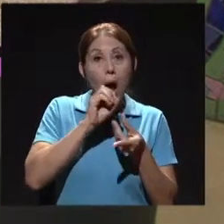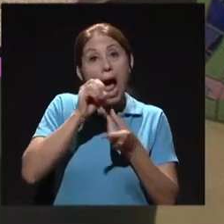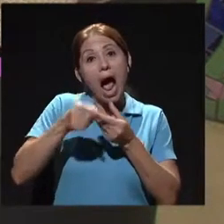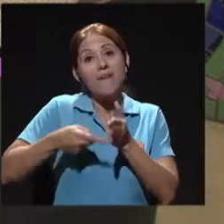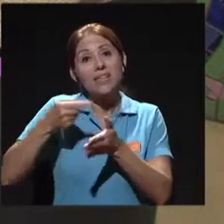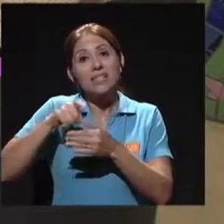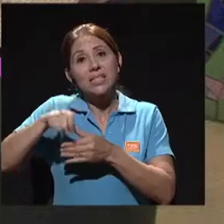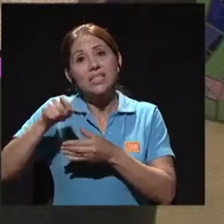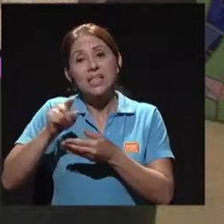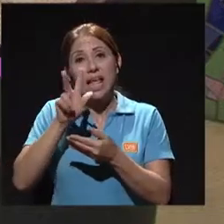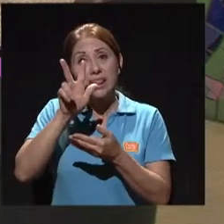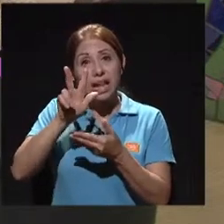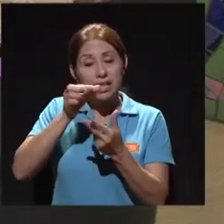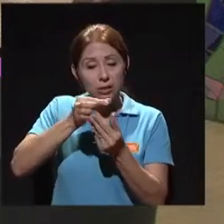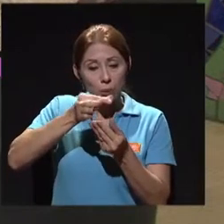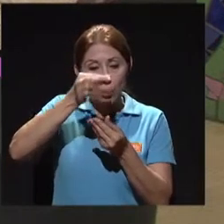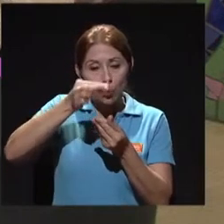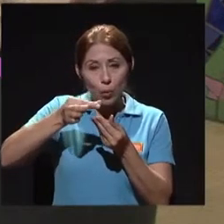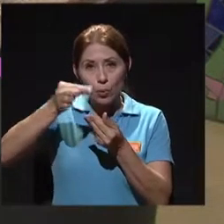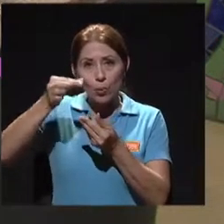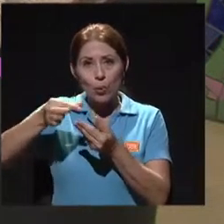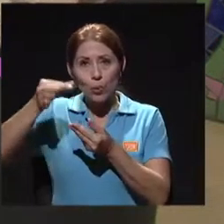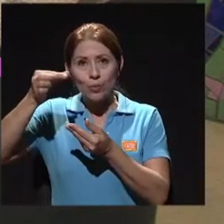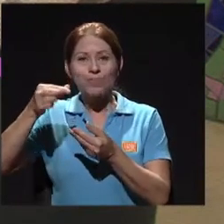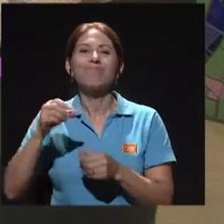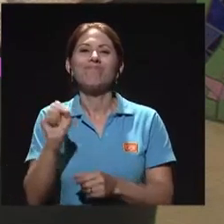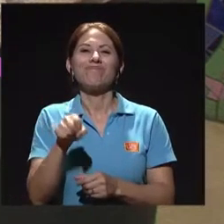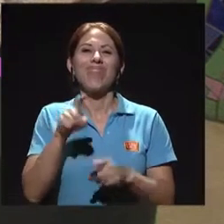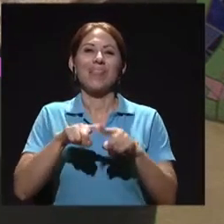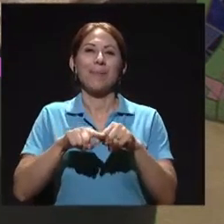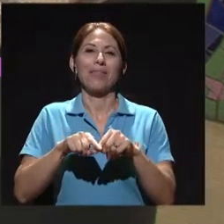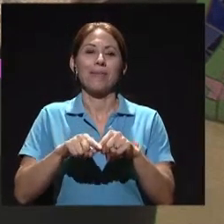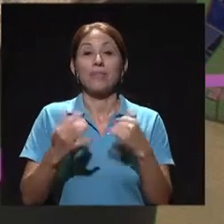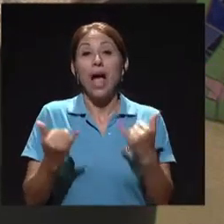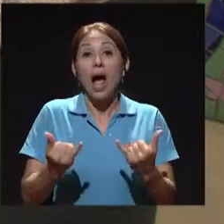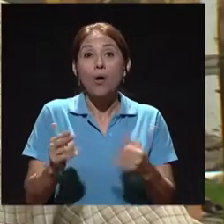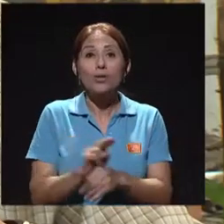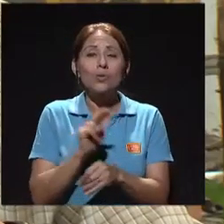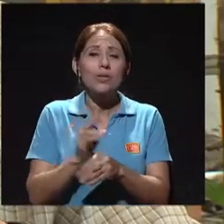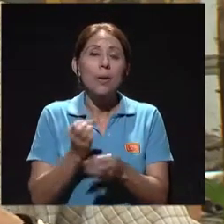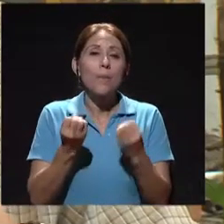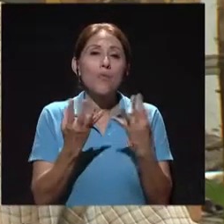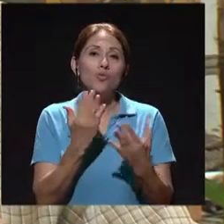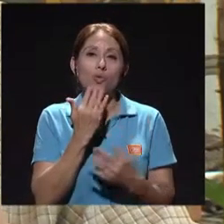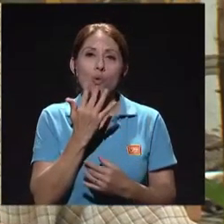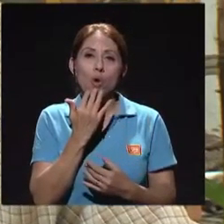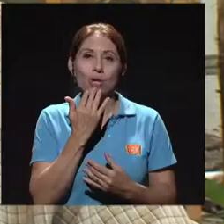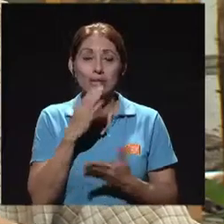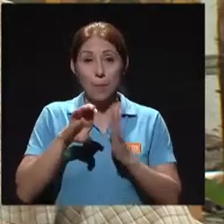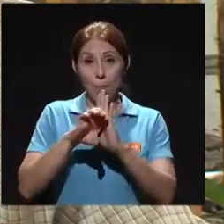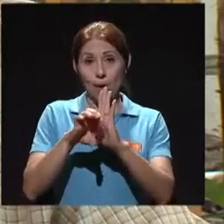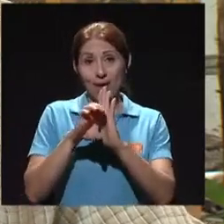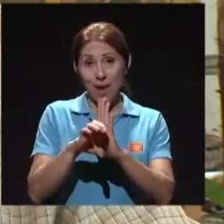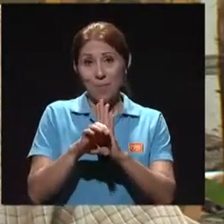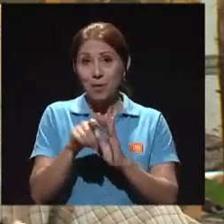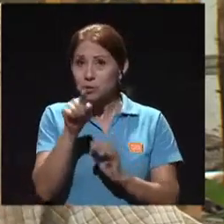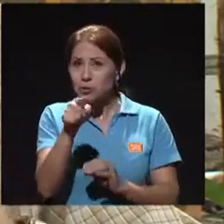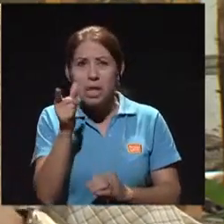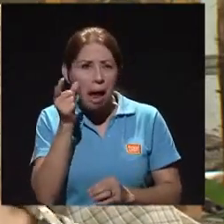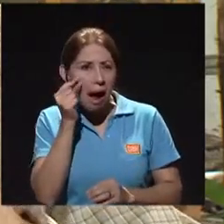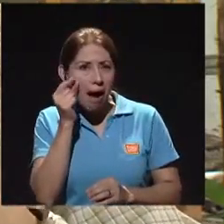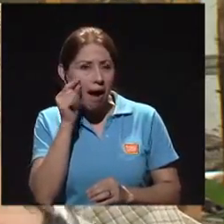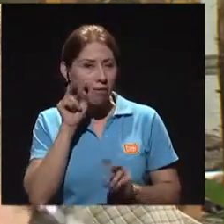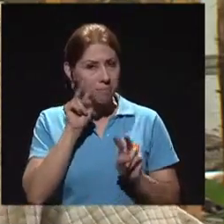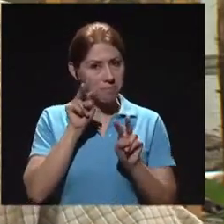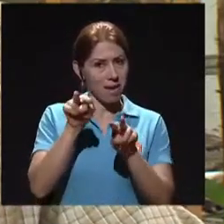para no complicar como mucho el panorama, ahora se maneja mucho como por colores, ¿verdad? Los tubitos, si alguna vez tienen la